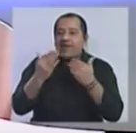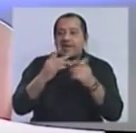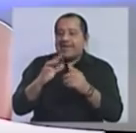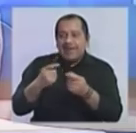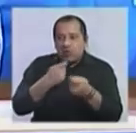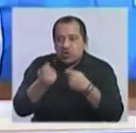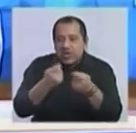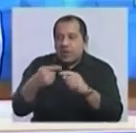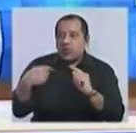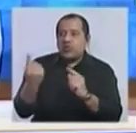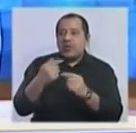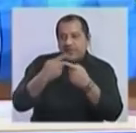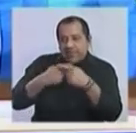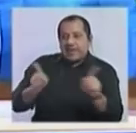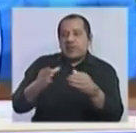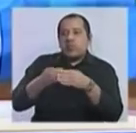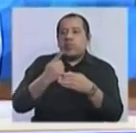tan diferentes, ¿no?